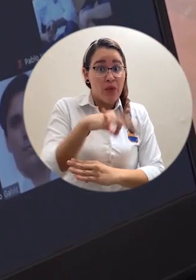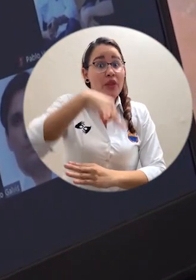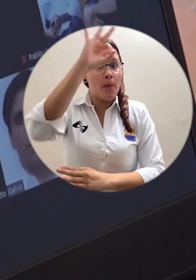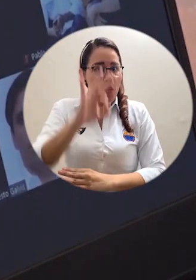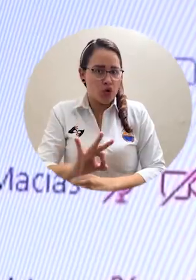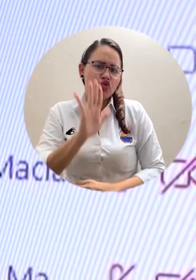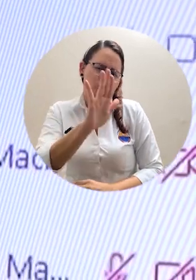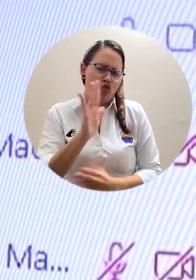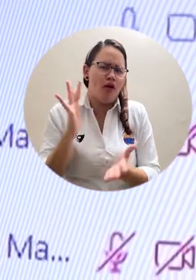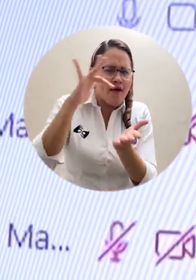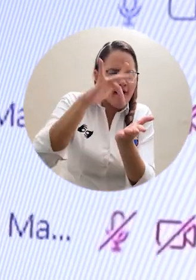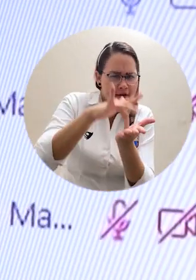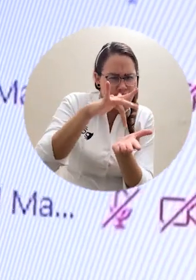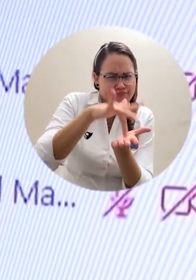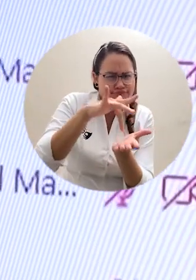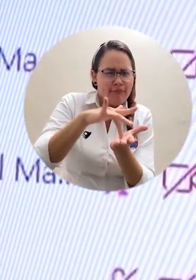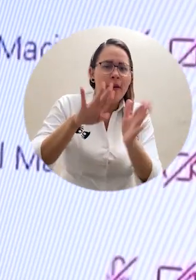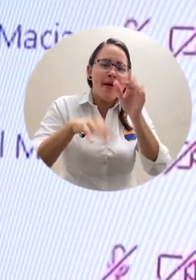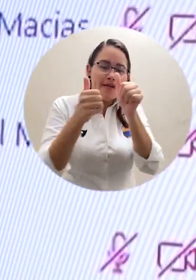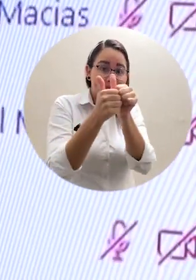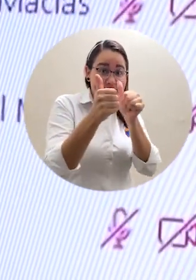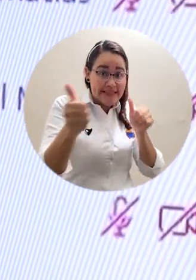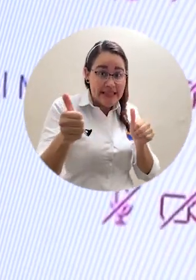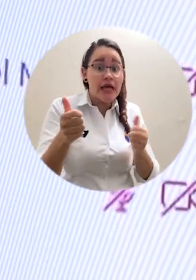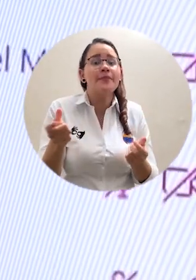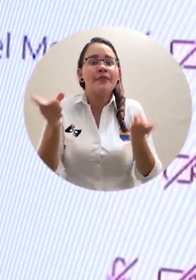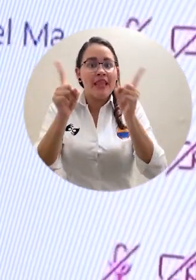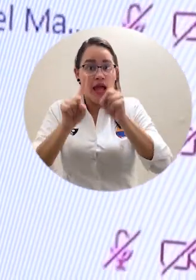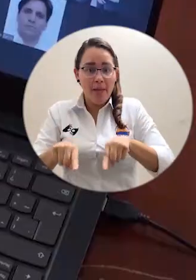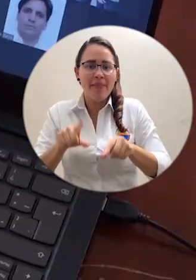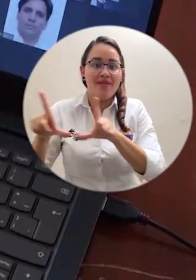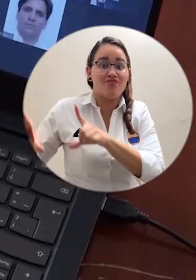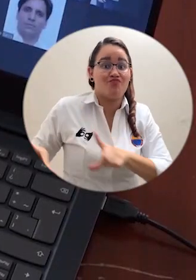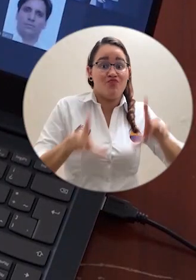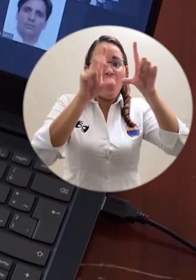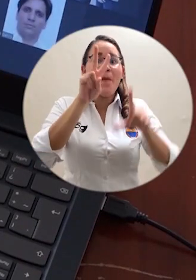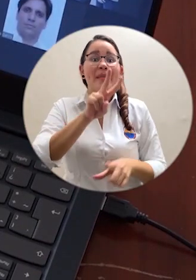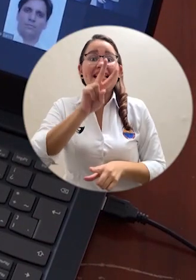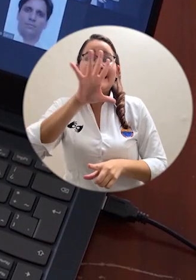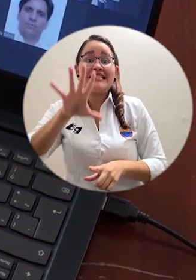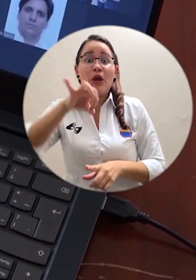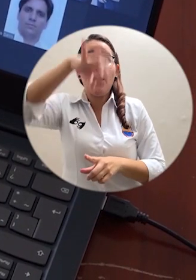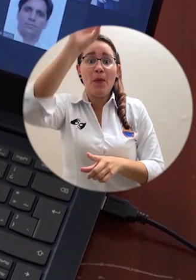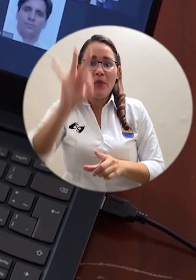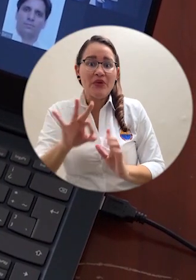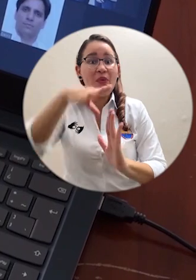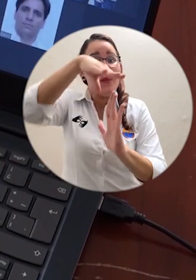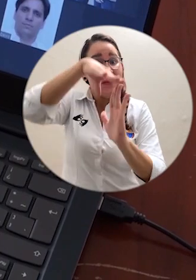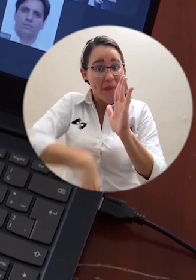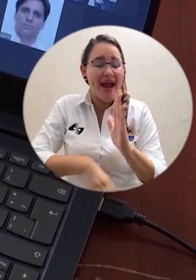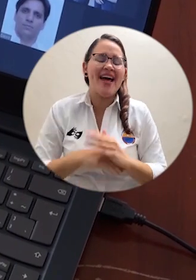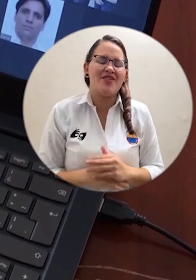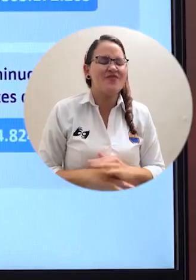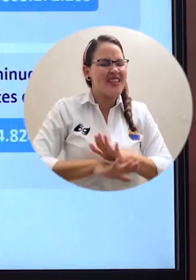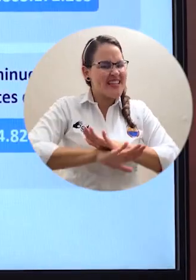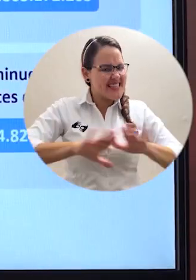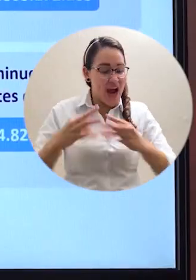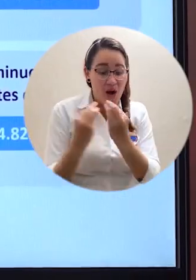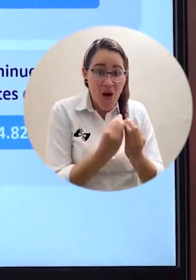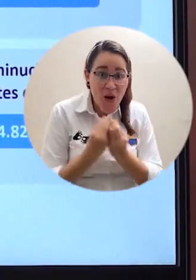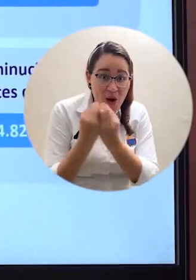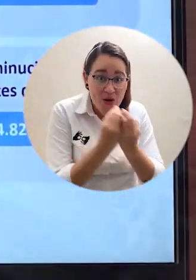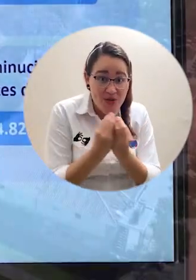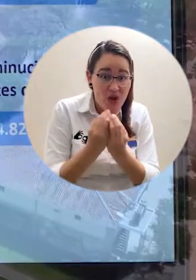25% para posgrados, fue aprobada por el Consejo Superior del Alma Mater, toda vez que esta no afecta la